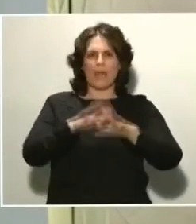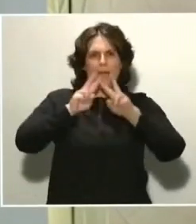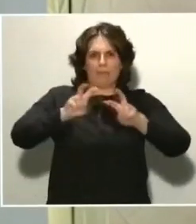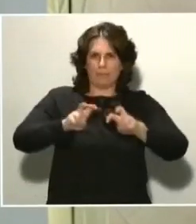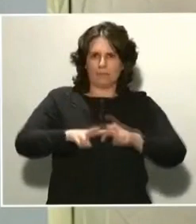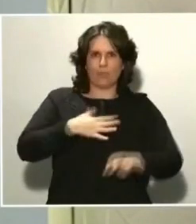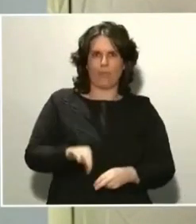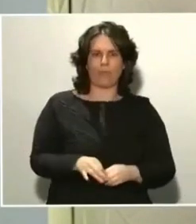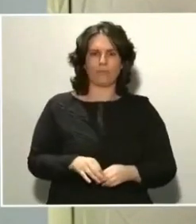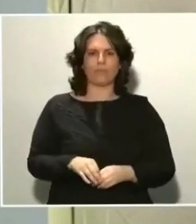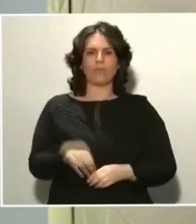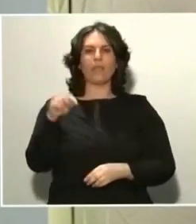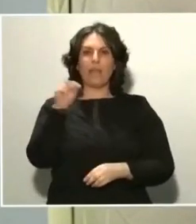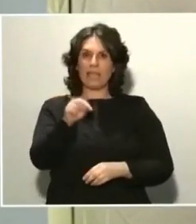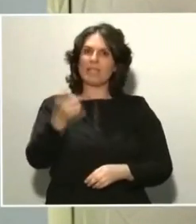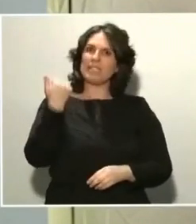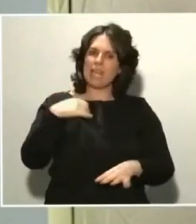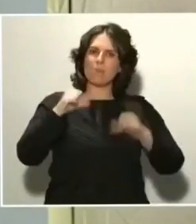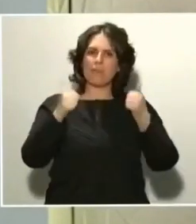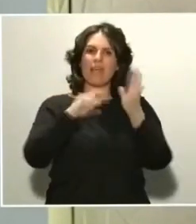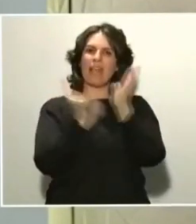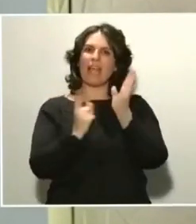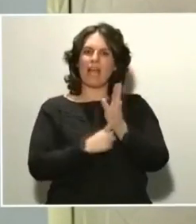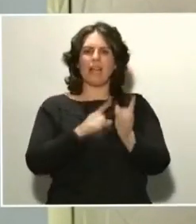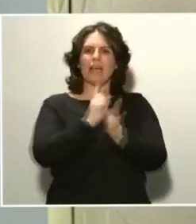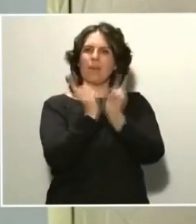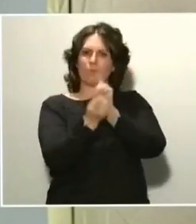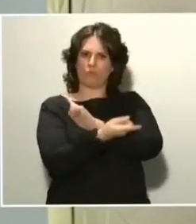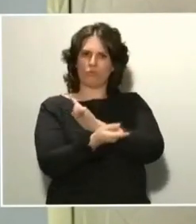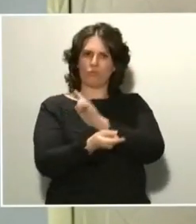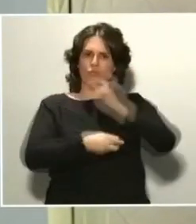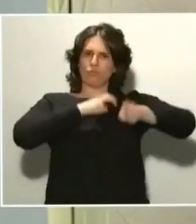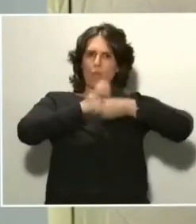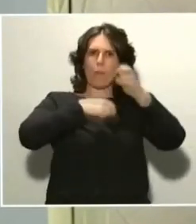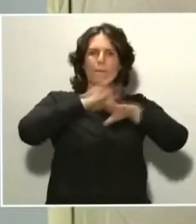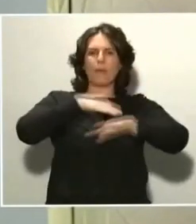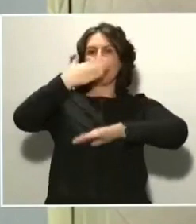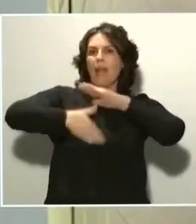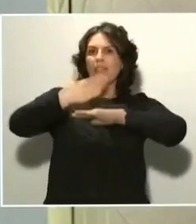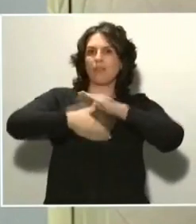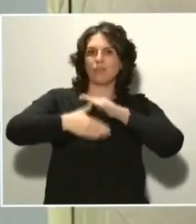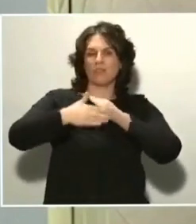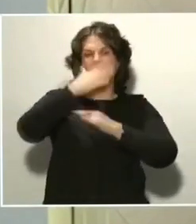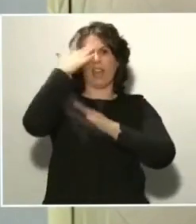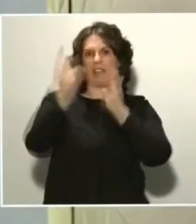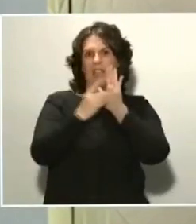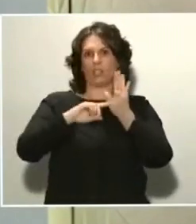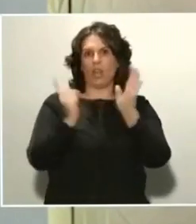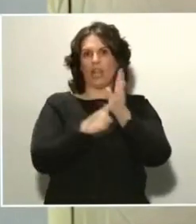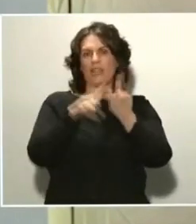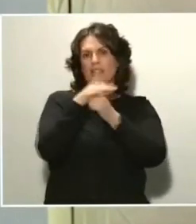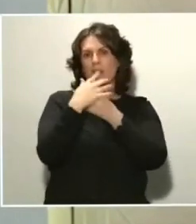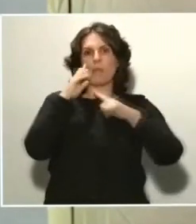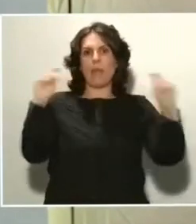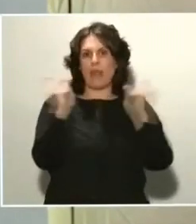medios, iniciamos cambios legales para reducir plazos culminados en el Real Decreto-Ley de Estado del Arma, donde hemos puesto